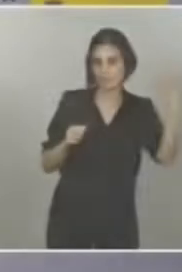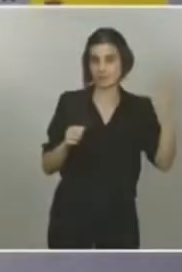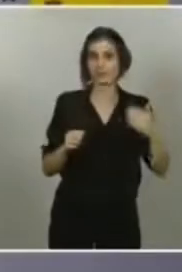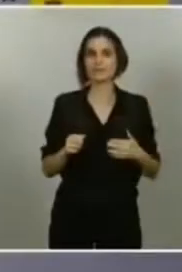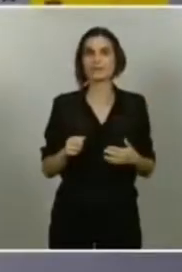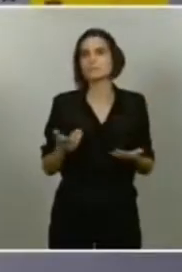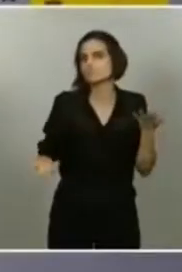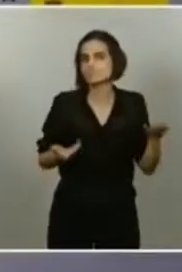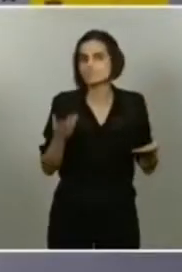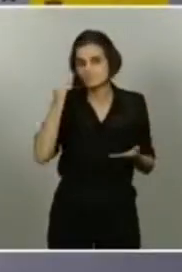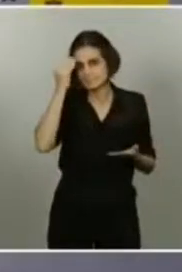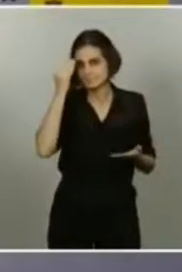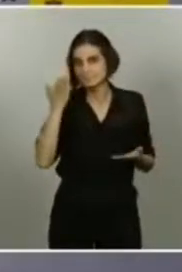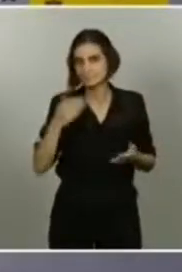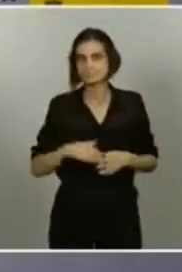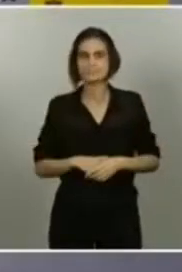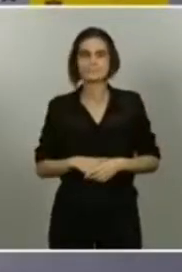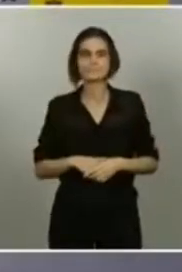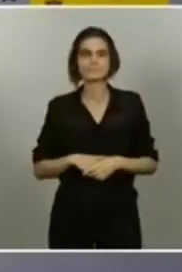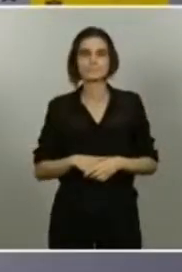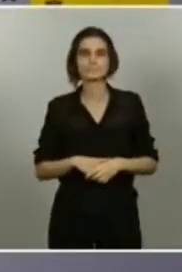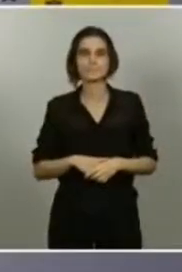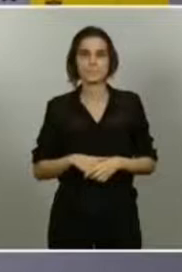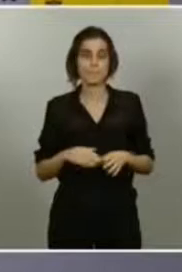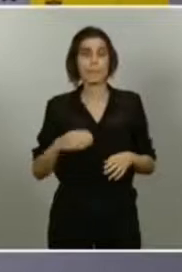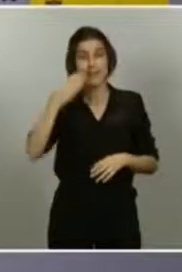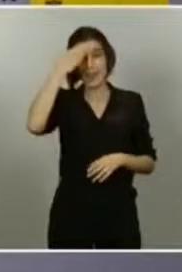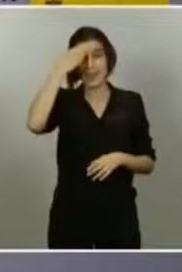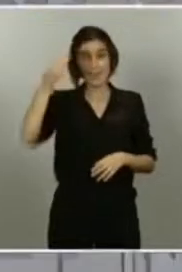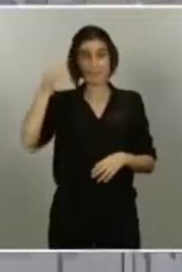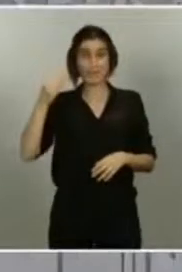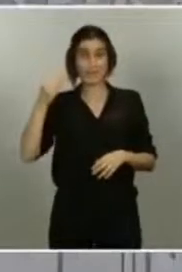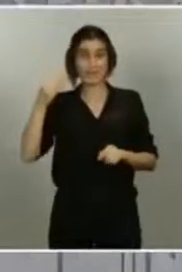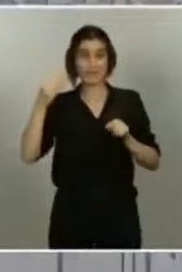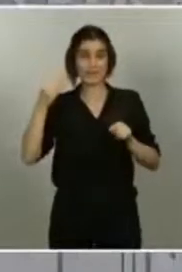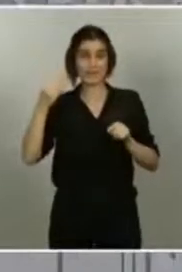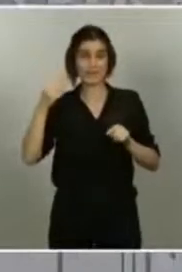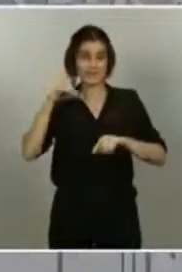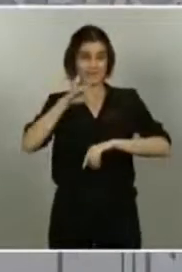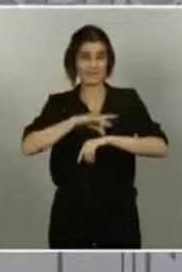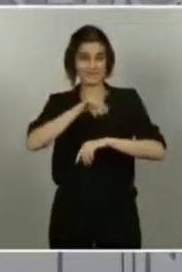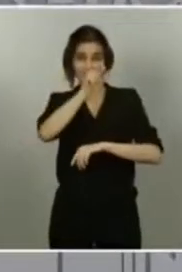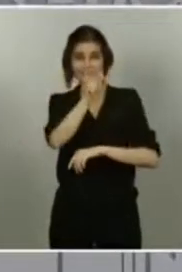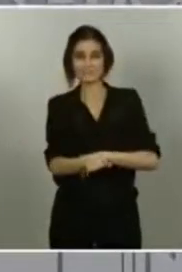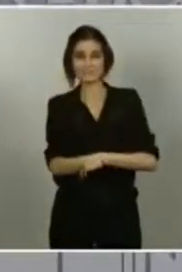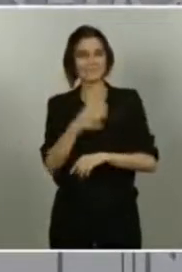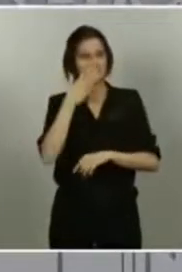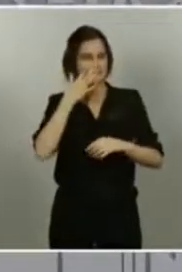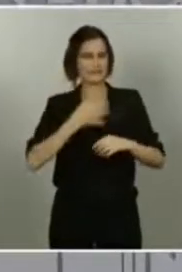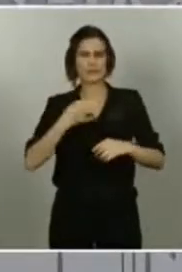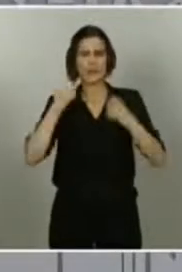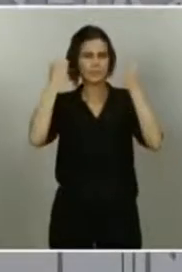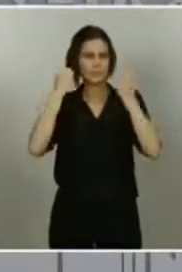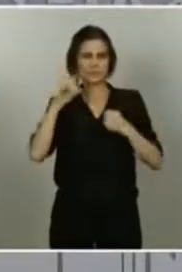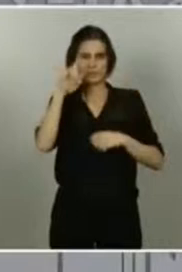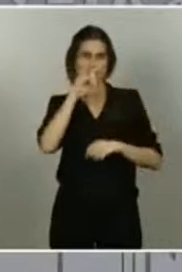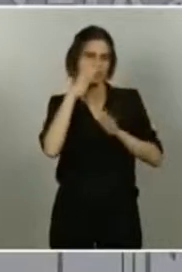En cuanto al caso de Lanzarote, es un caso del que seguro que las autoridades de Canarias darán muchos más detalles de todo lo que